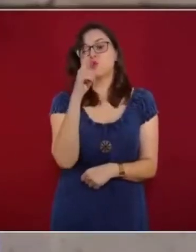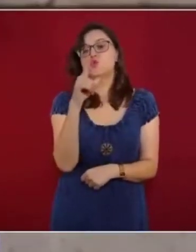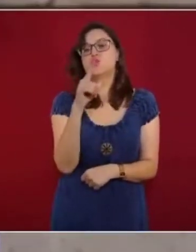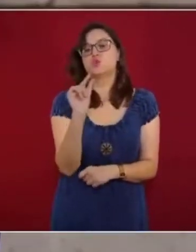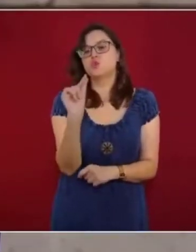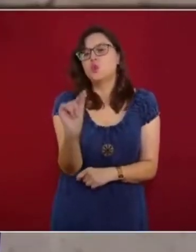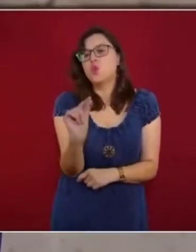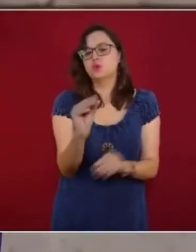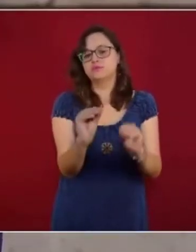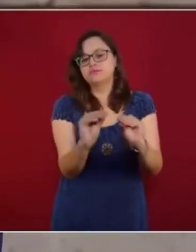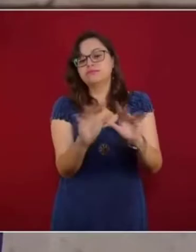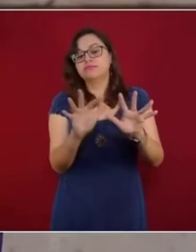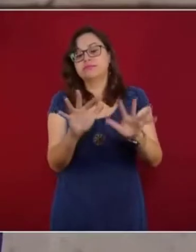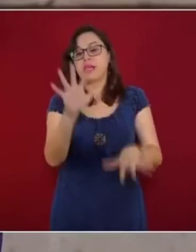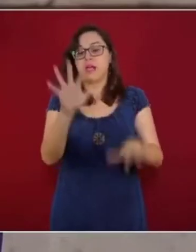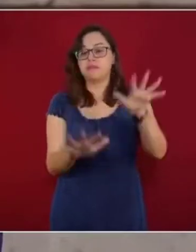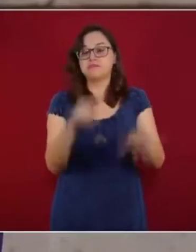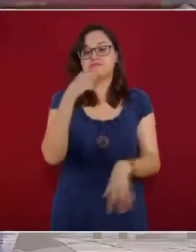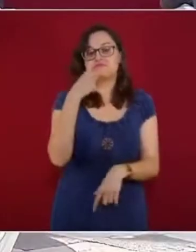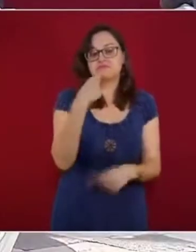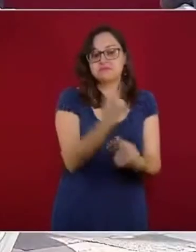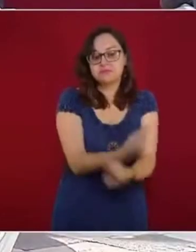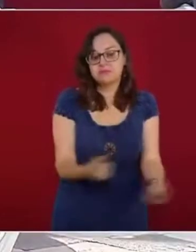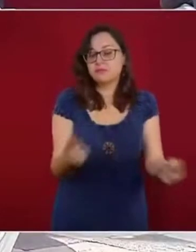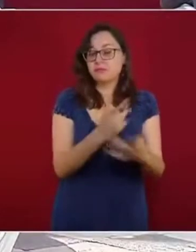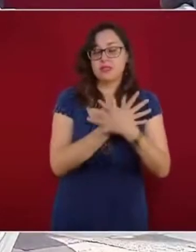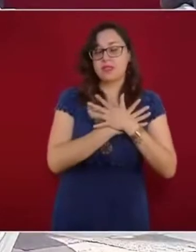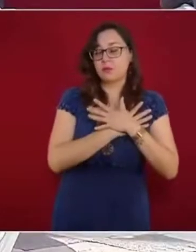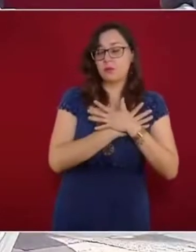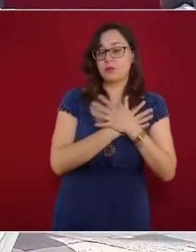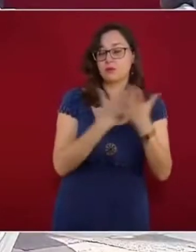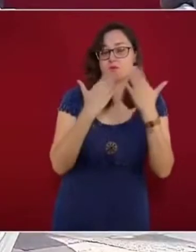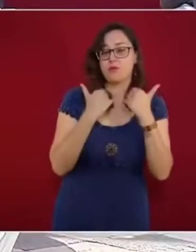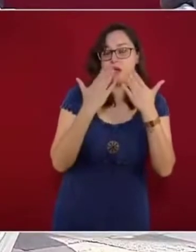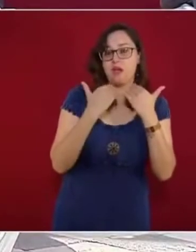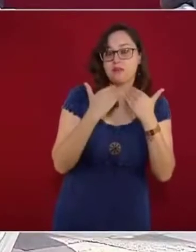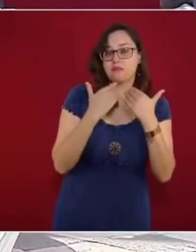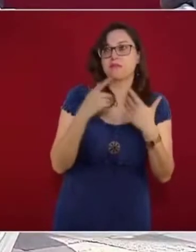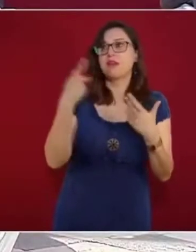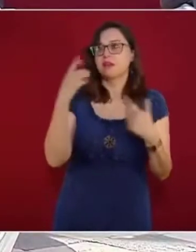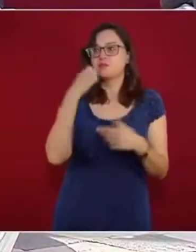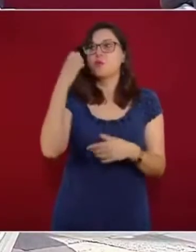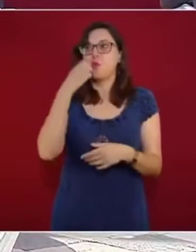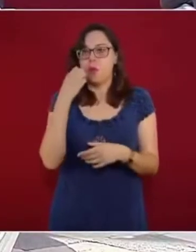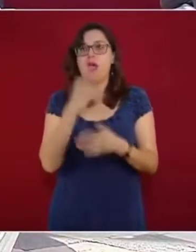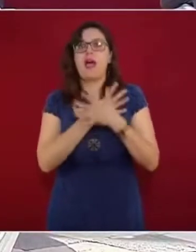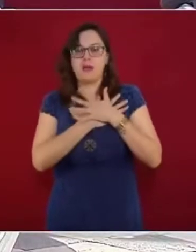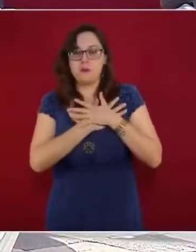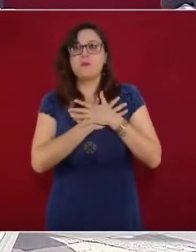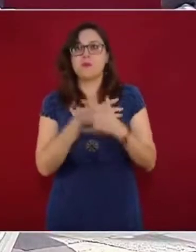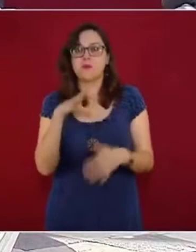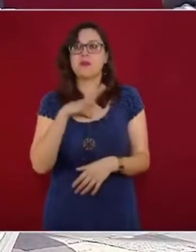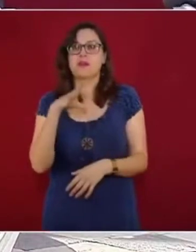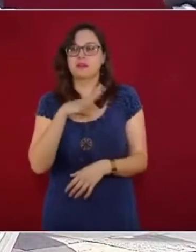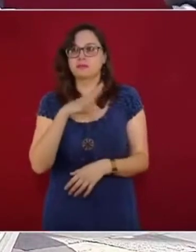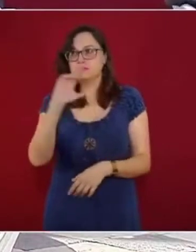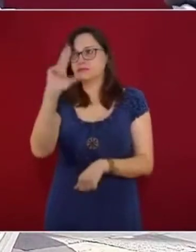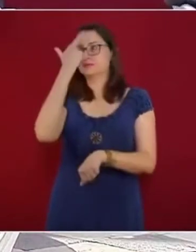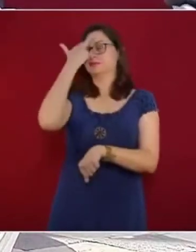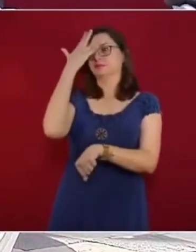amor que muchos niños lo agradecen y muchos niños lo recuerdan. Por ello, muchas gracias, presidente,